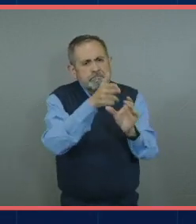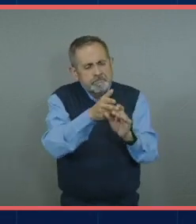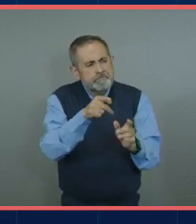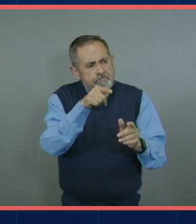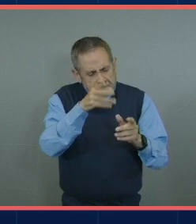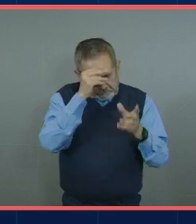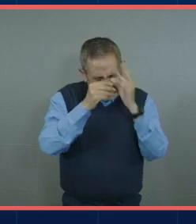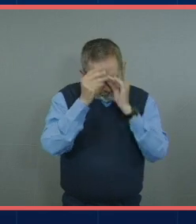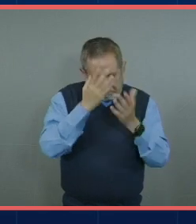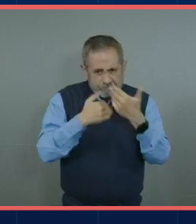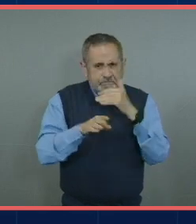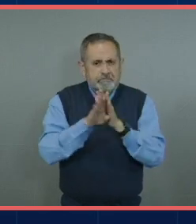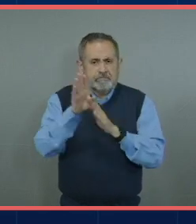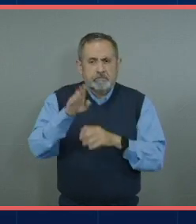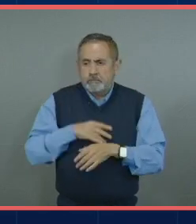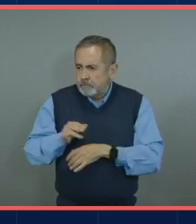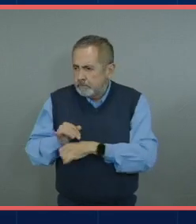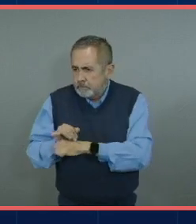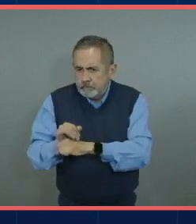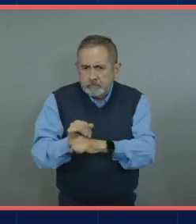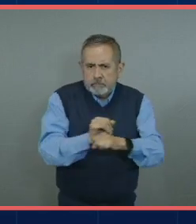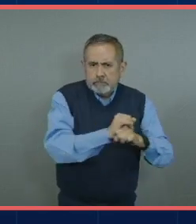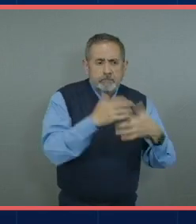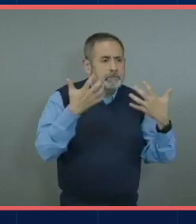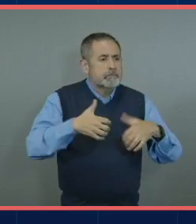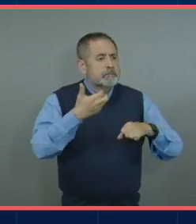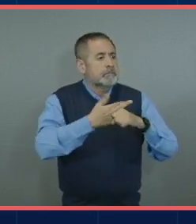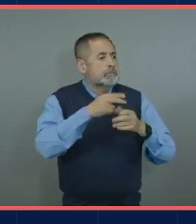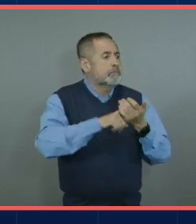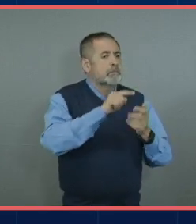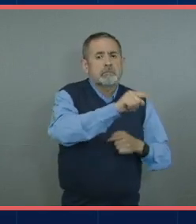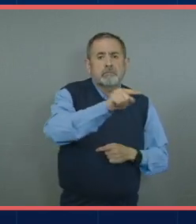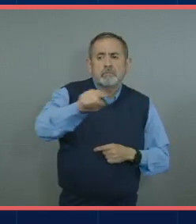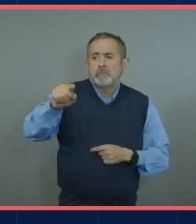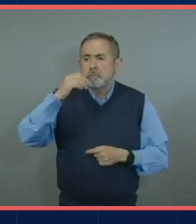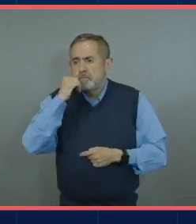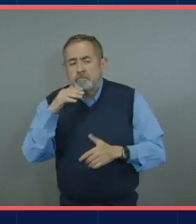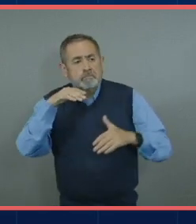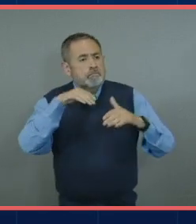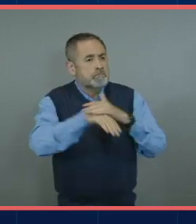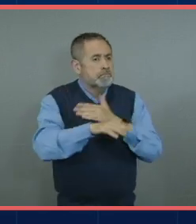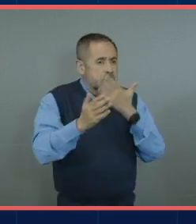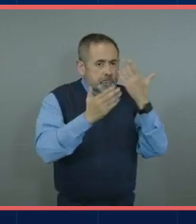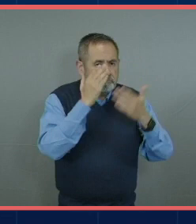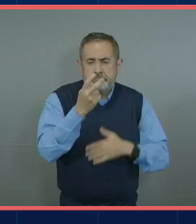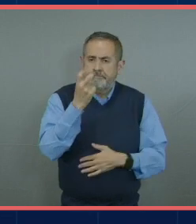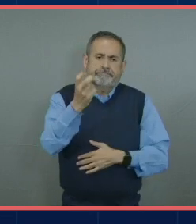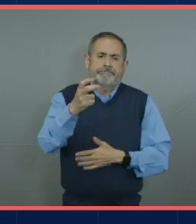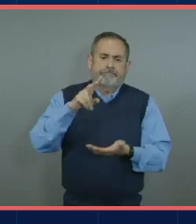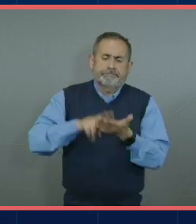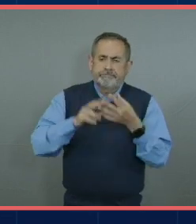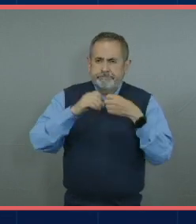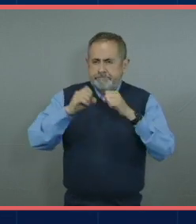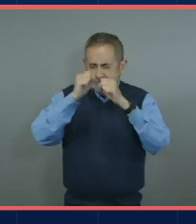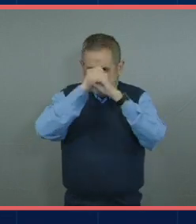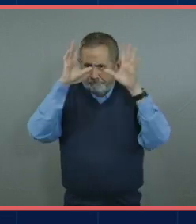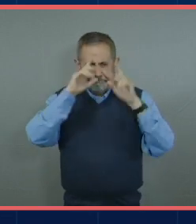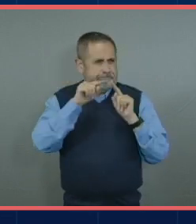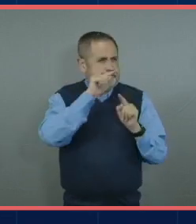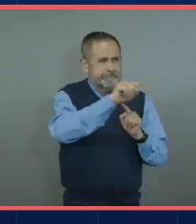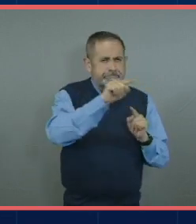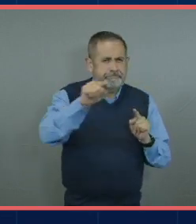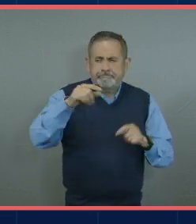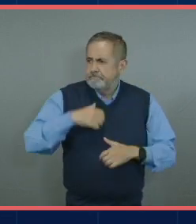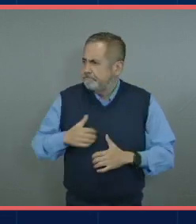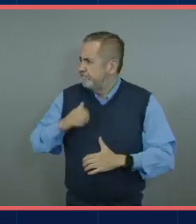y pues también ir investigando sobre las empresas en las que en las que les gustaría estar pues les va a dar más visibilidad de aquellas partes donde se pueden ir